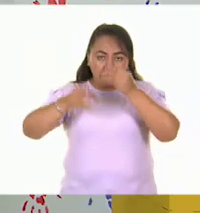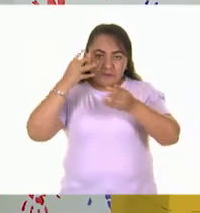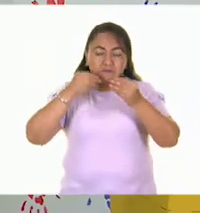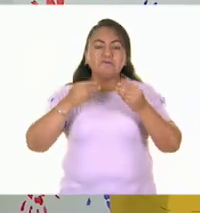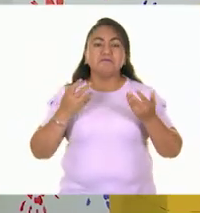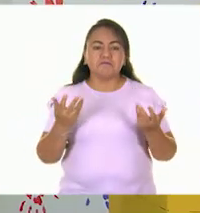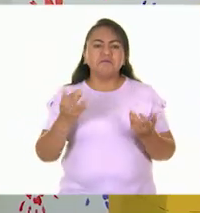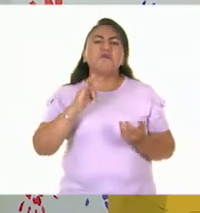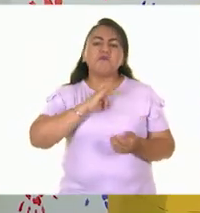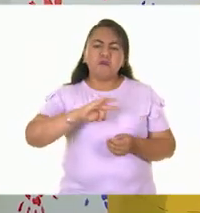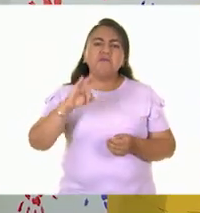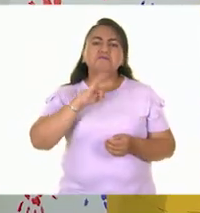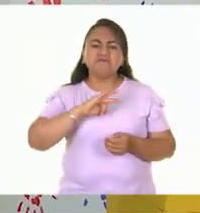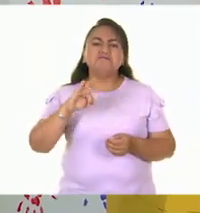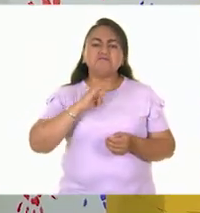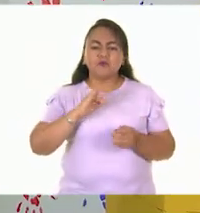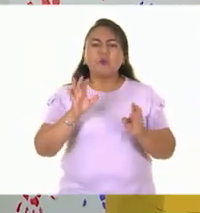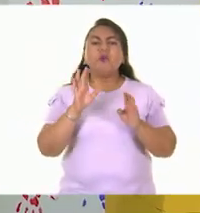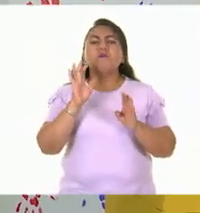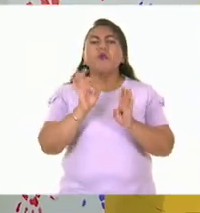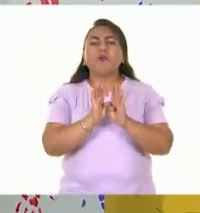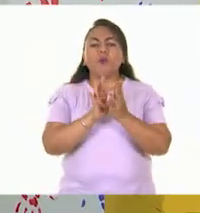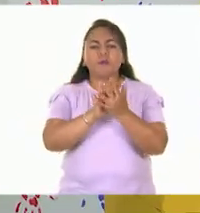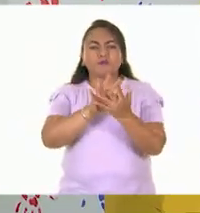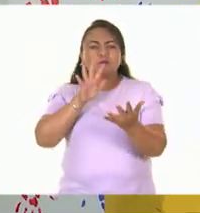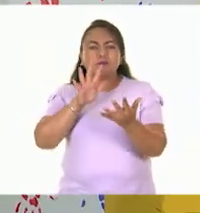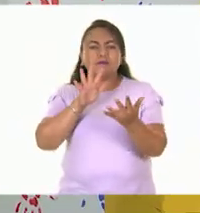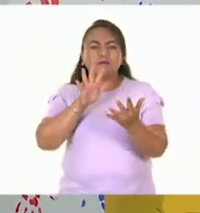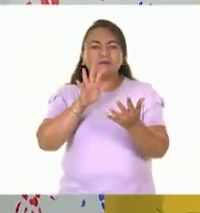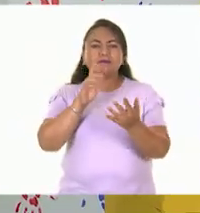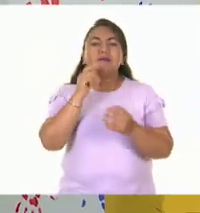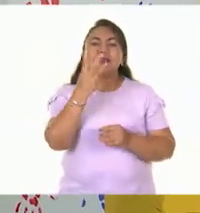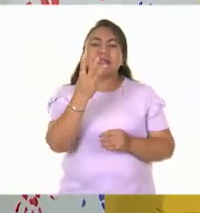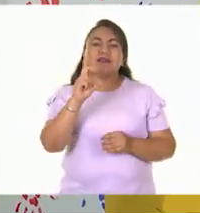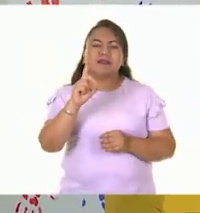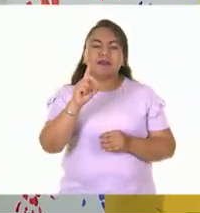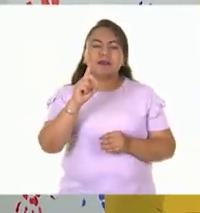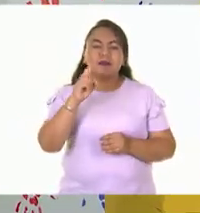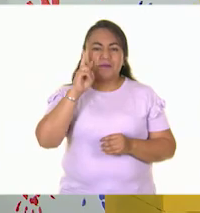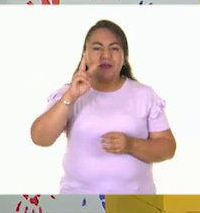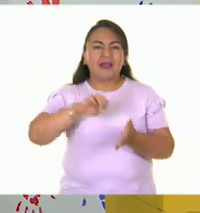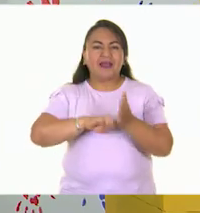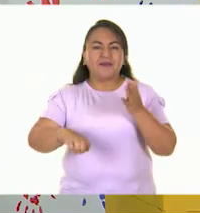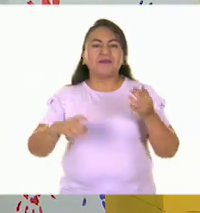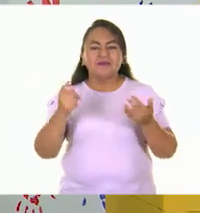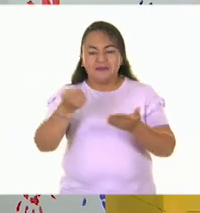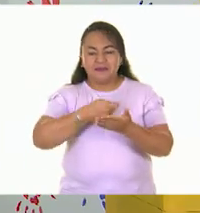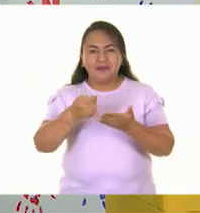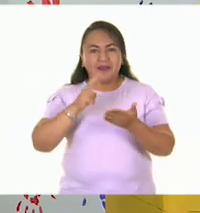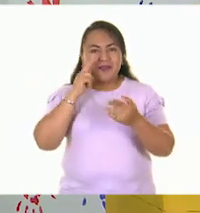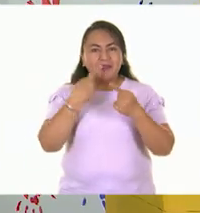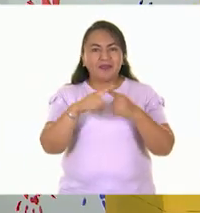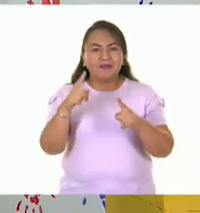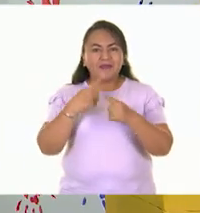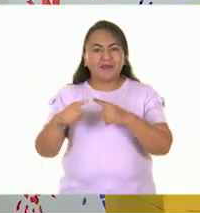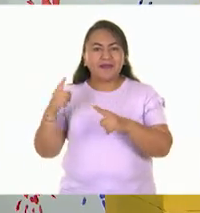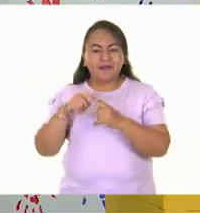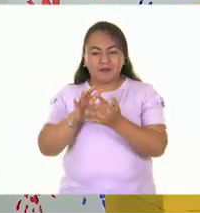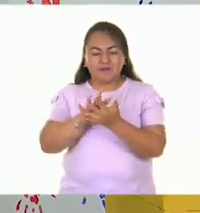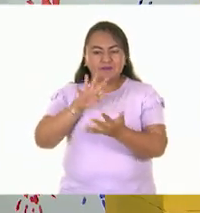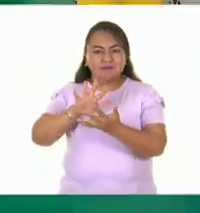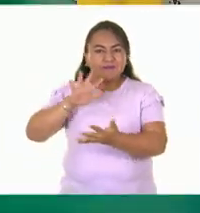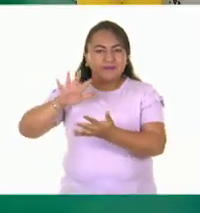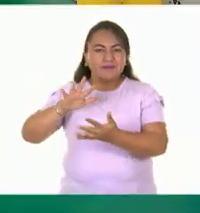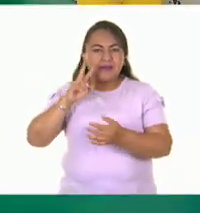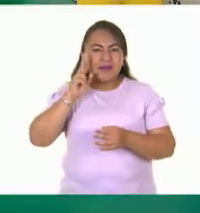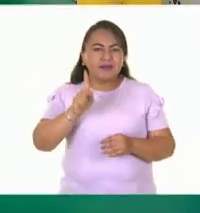hacer algunas proyecciones tridimensionales. No sé si viste ahorita con la maestra, con su muestrario, cómo se veían resaltadas